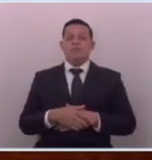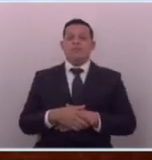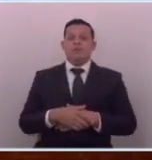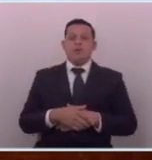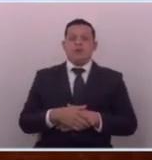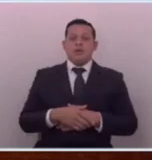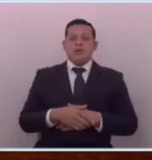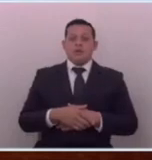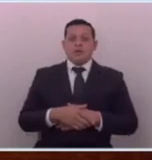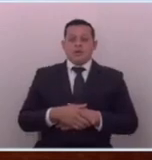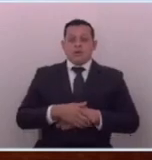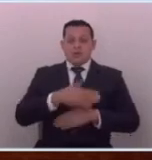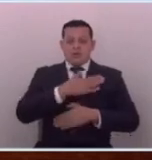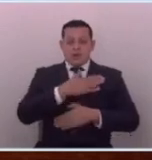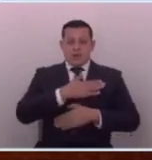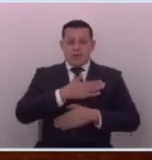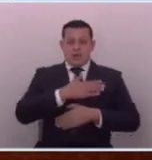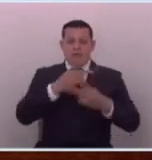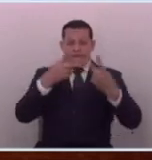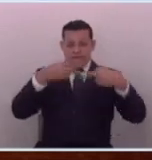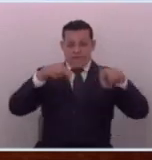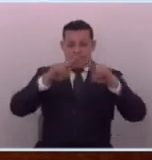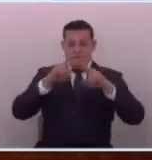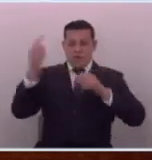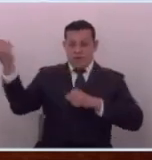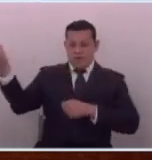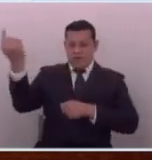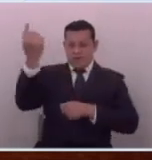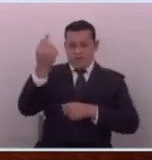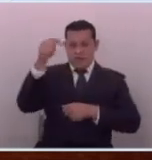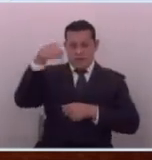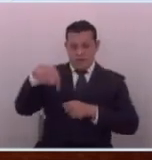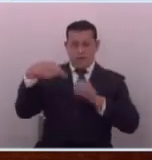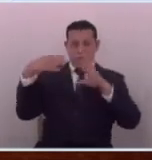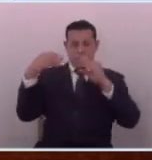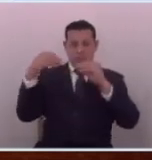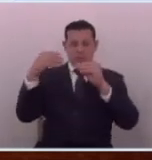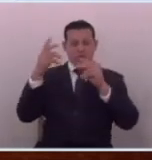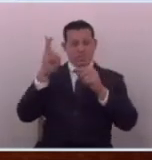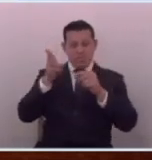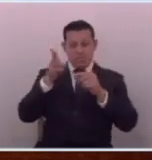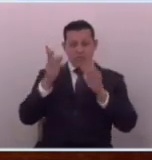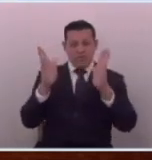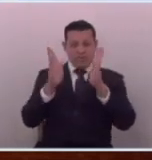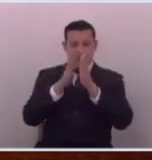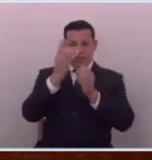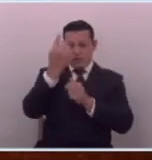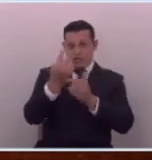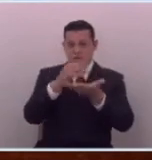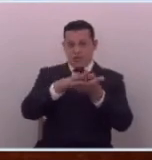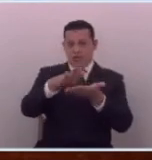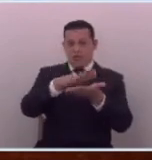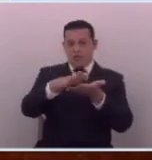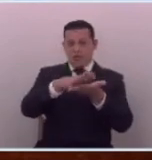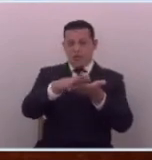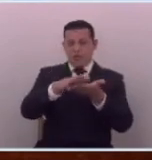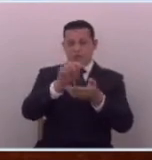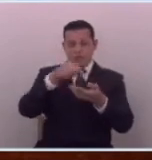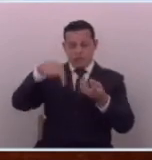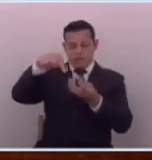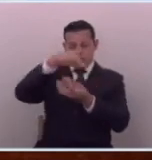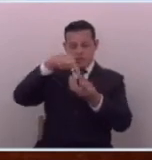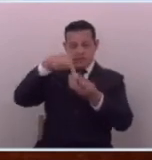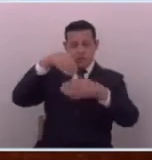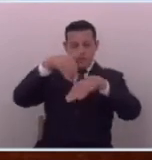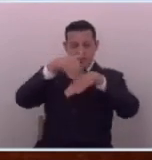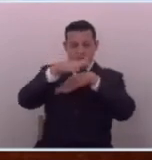tengan esa misma gallardía con la que vienen a hablar aquí y háblenle así a esa gente que les paga o